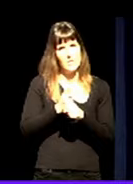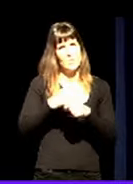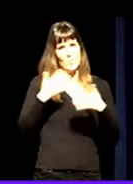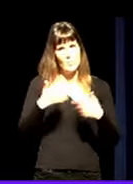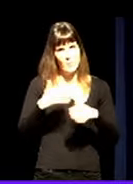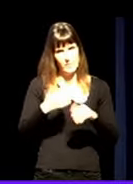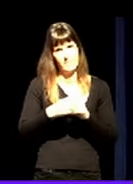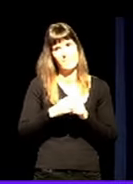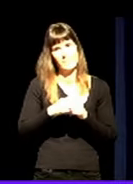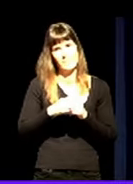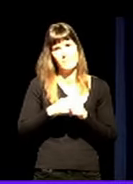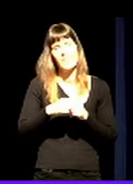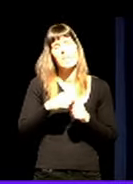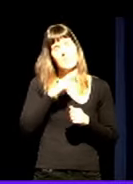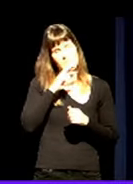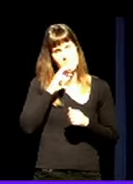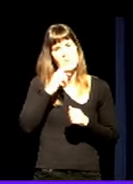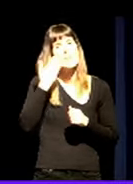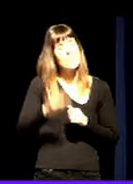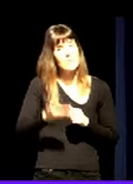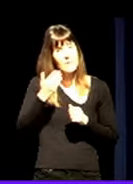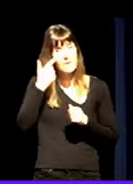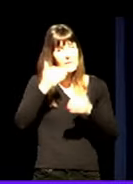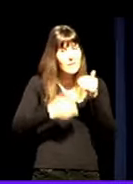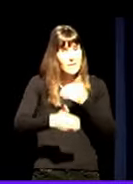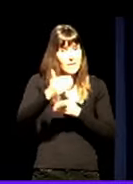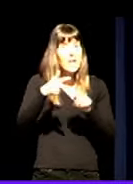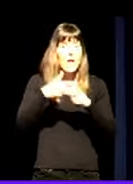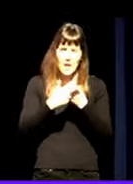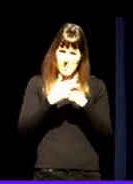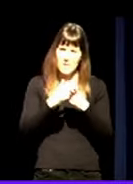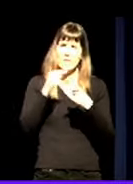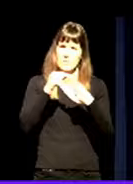beharko ditugun bitiartekuak, beharko ditugun tresnak.